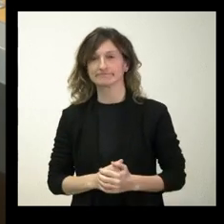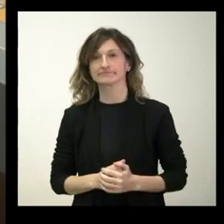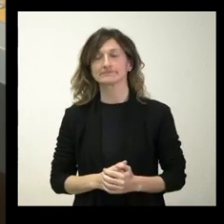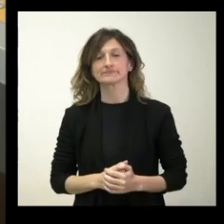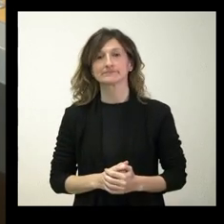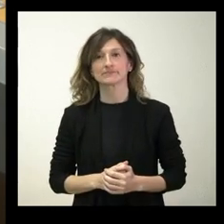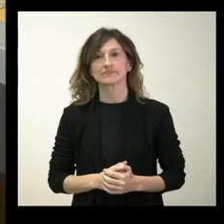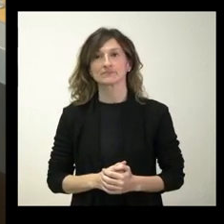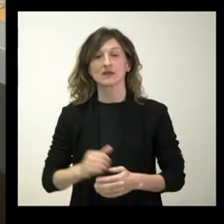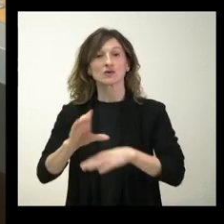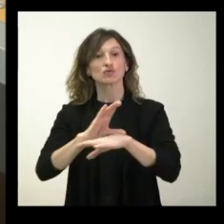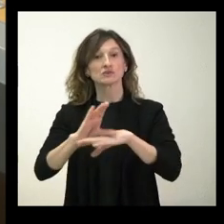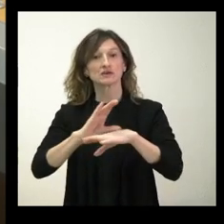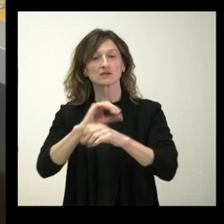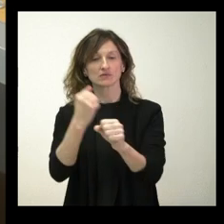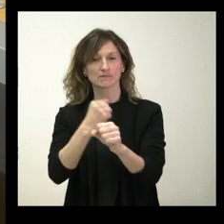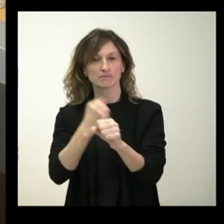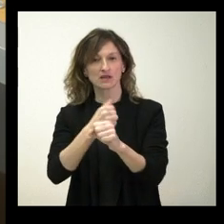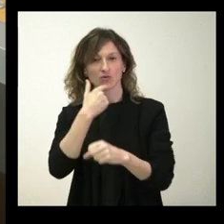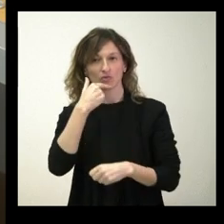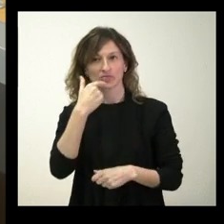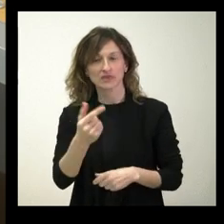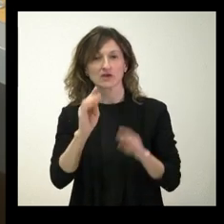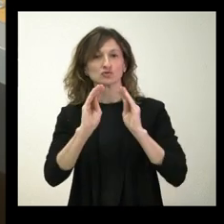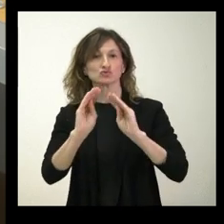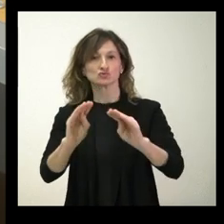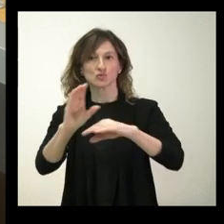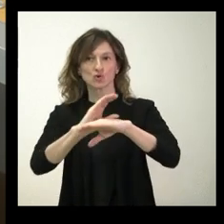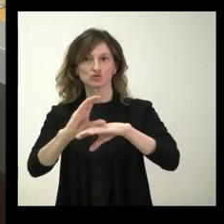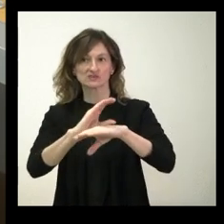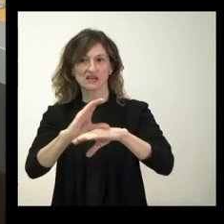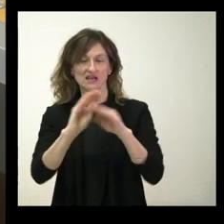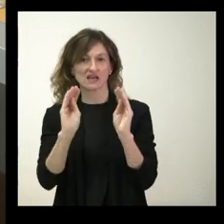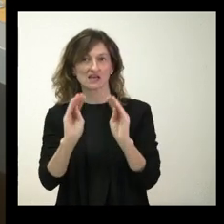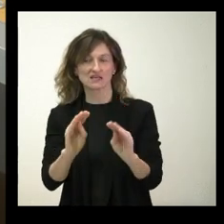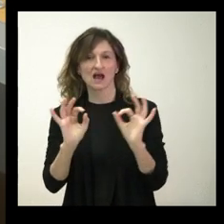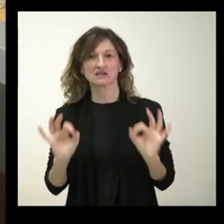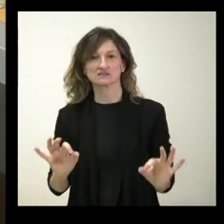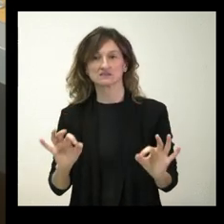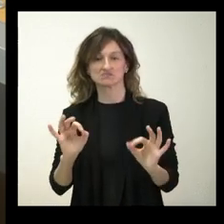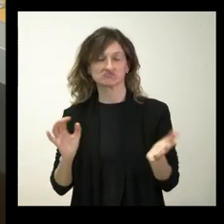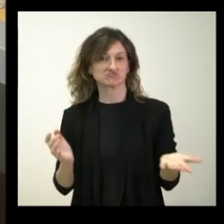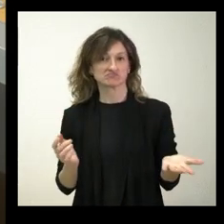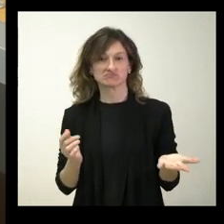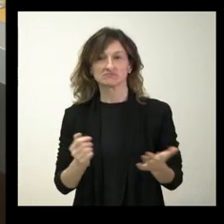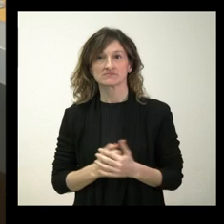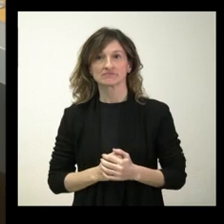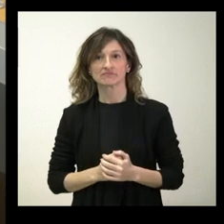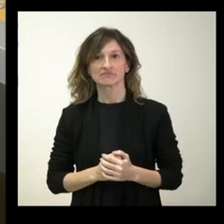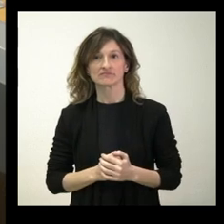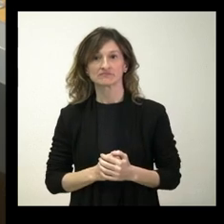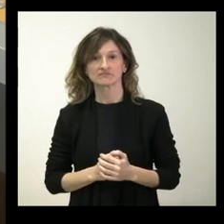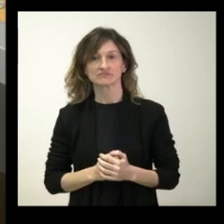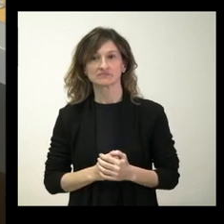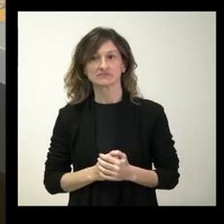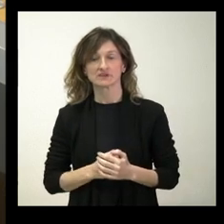El consejero de Empleo ha dicho claramente que es su consejería y que así se quedan las cosas. No sé si es uno más